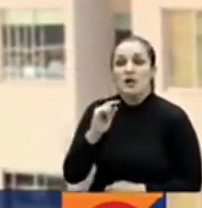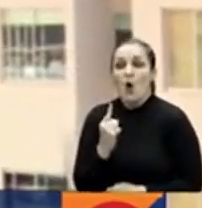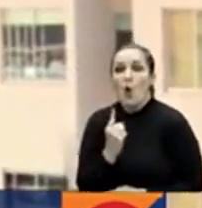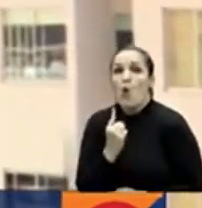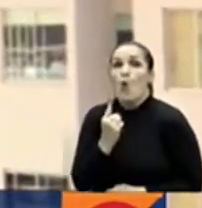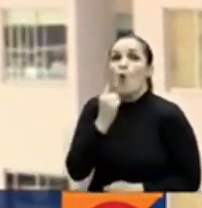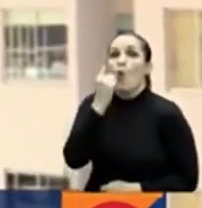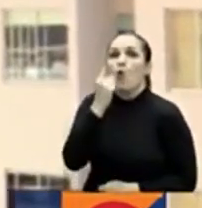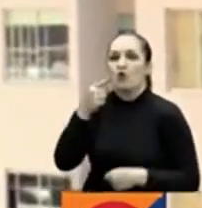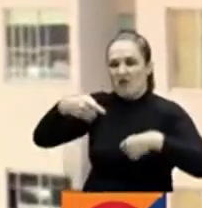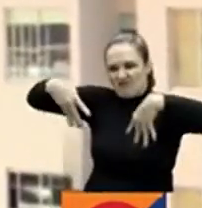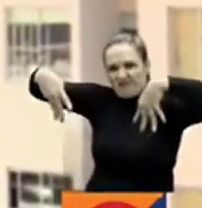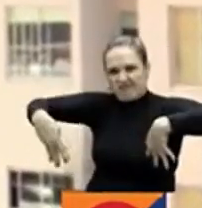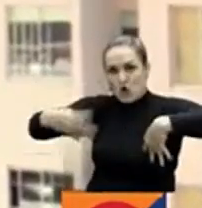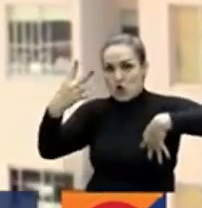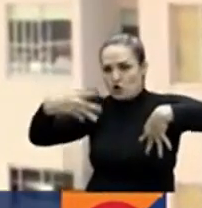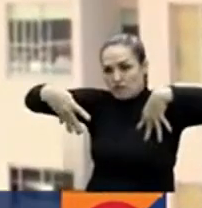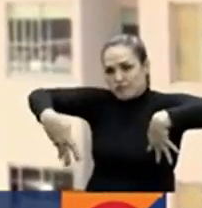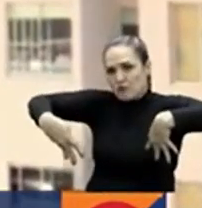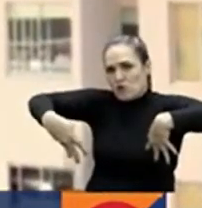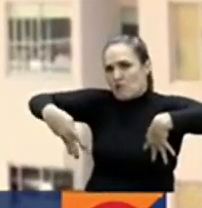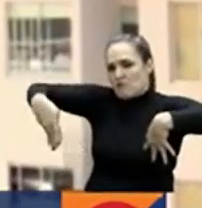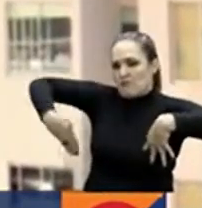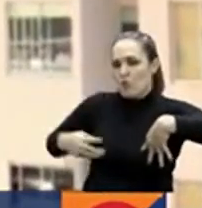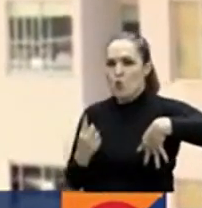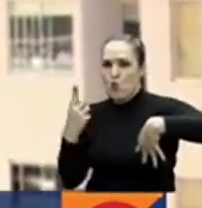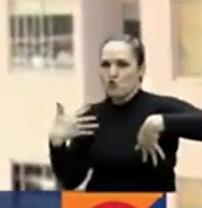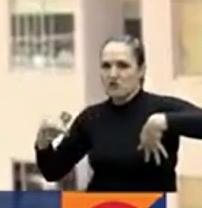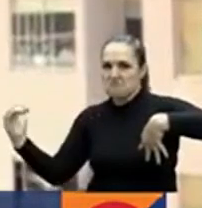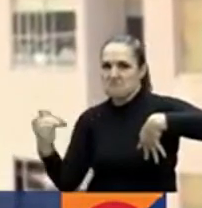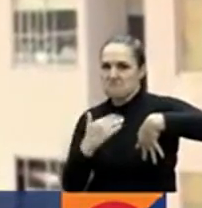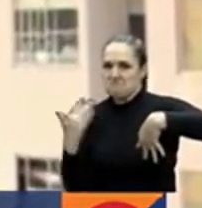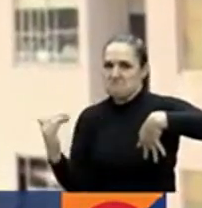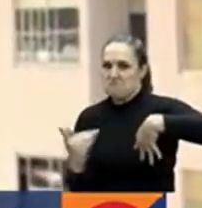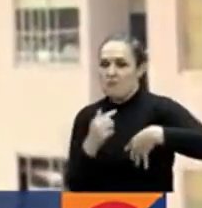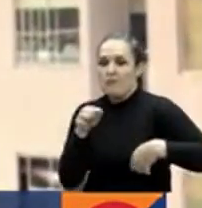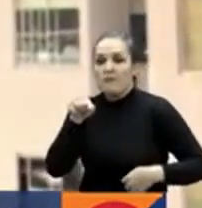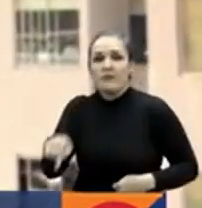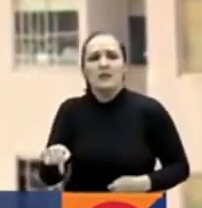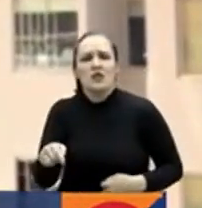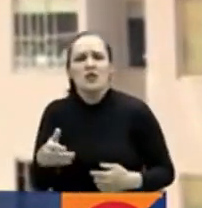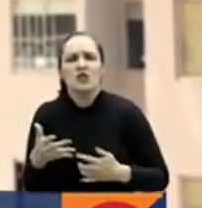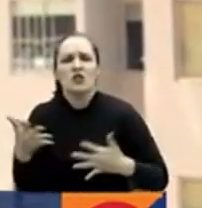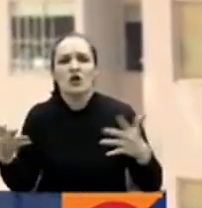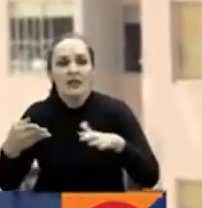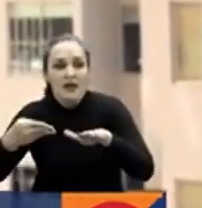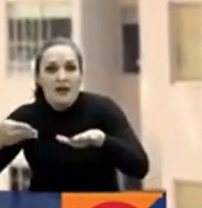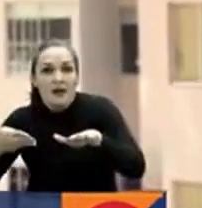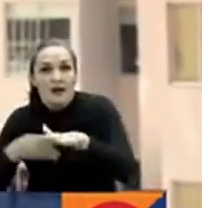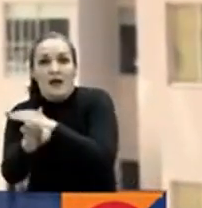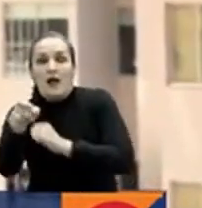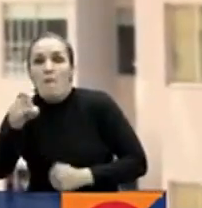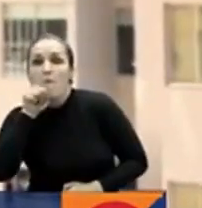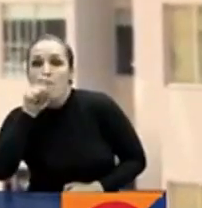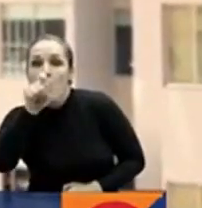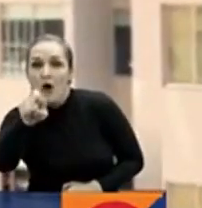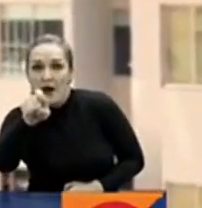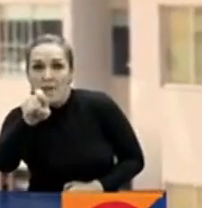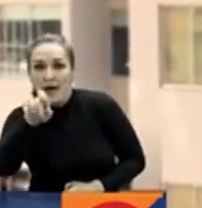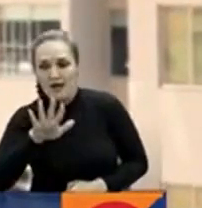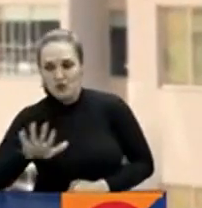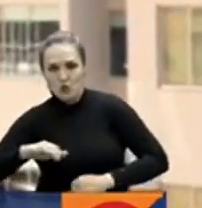dos bloqueos que tenían los campesinos en el departamento de Santander. Estoy hablando del que impedía la entrada a Bucaramanga desde